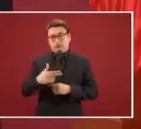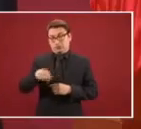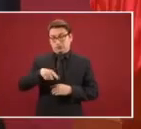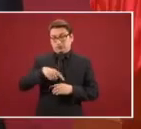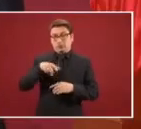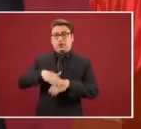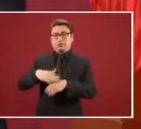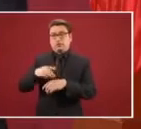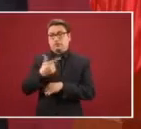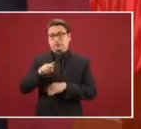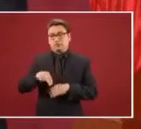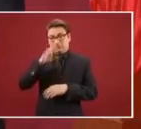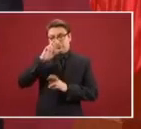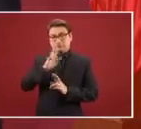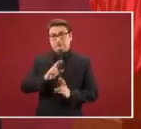reconocemos a la Guardia Nacional.